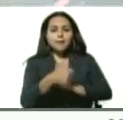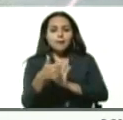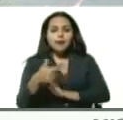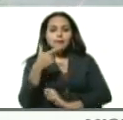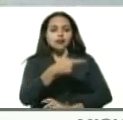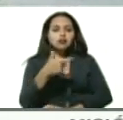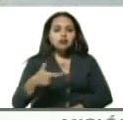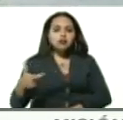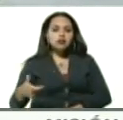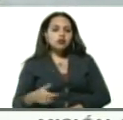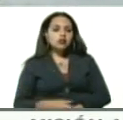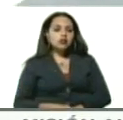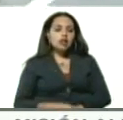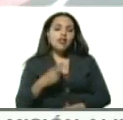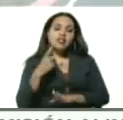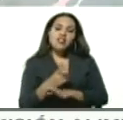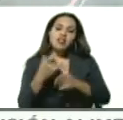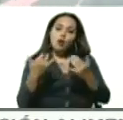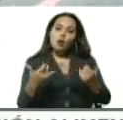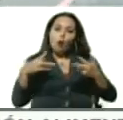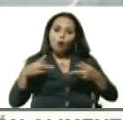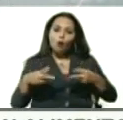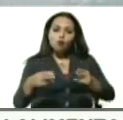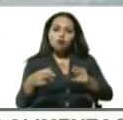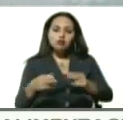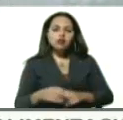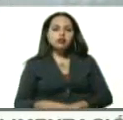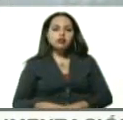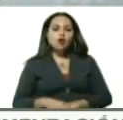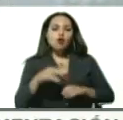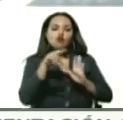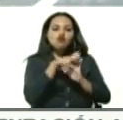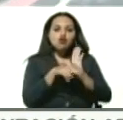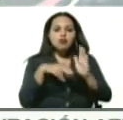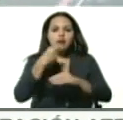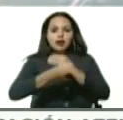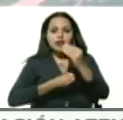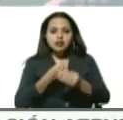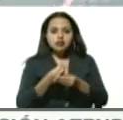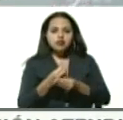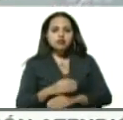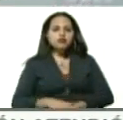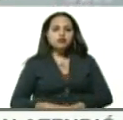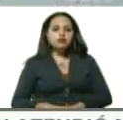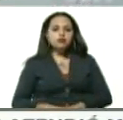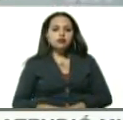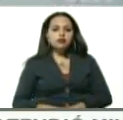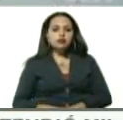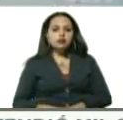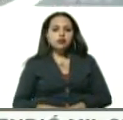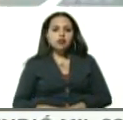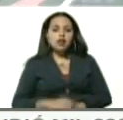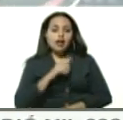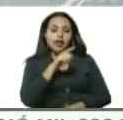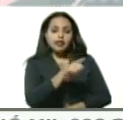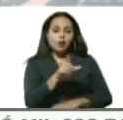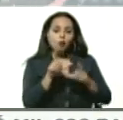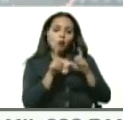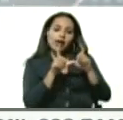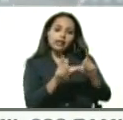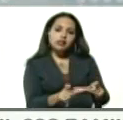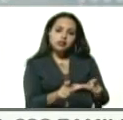que tienen que ser detenidos con medidas efectivas, con medidas radicales, como esta cuarentena